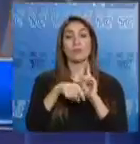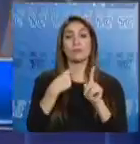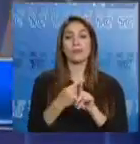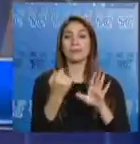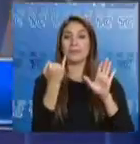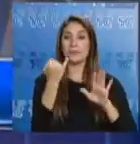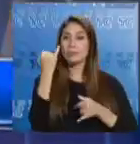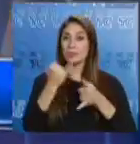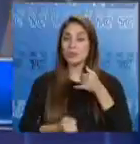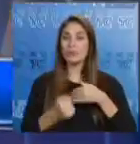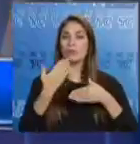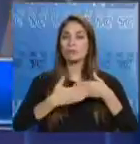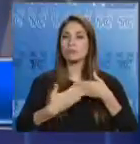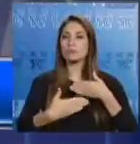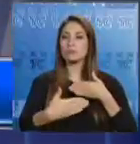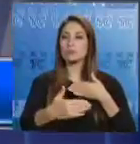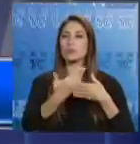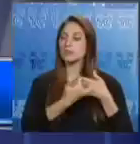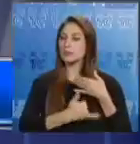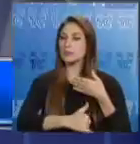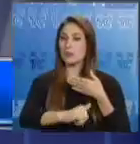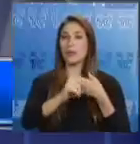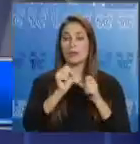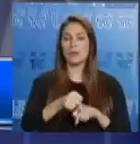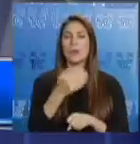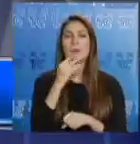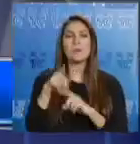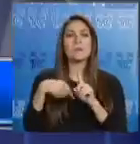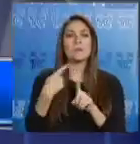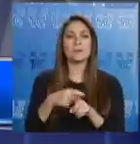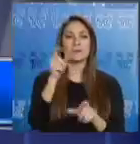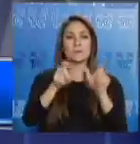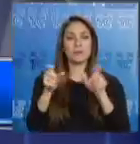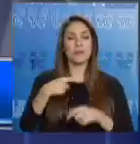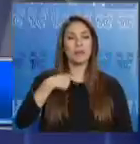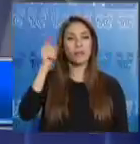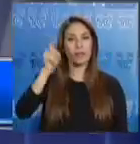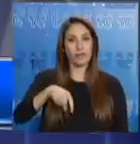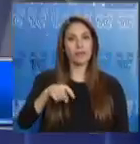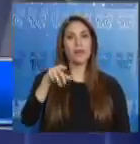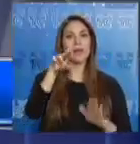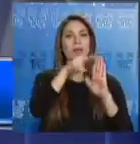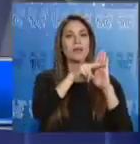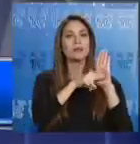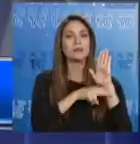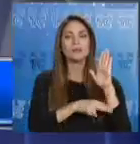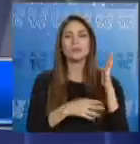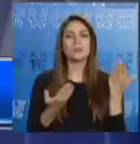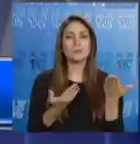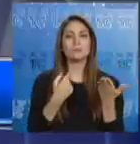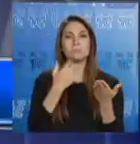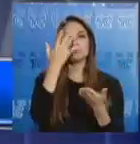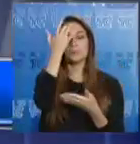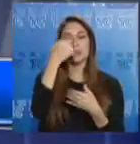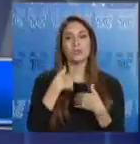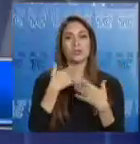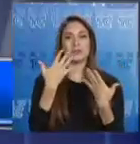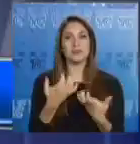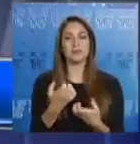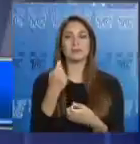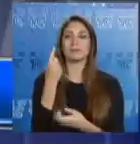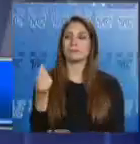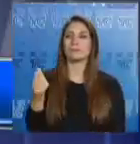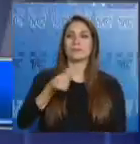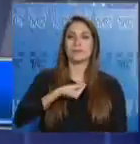continuas. Conozcamos a continuación qué otras condiciones un afiliado debe reunir para recibir ese beneficio en caso de quedarse sin